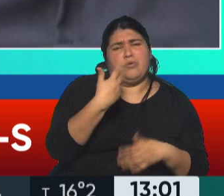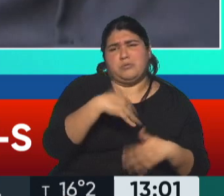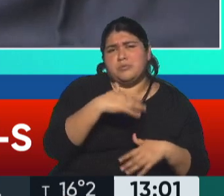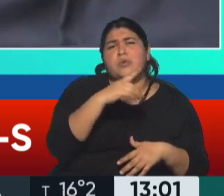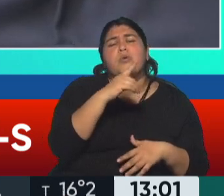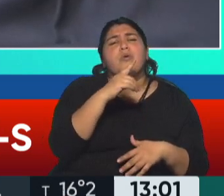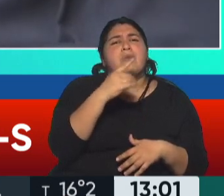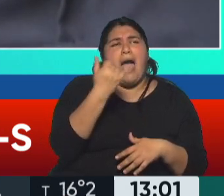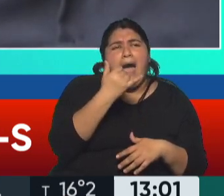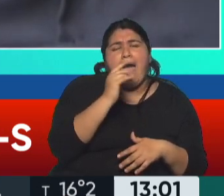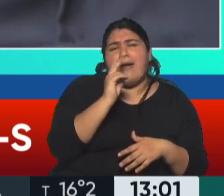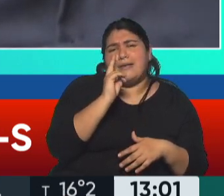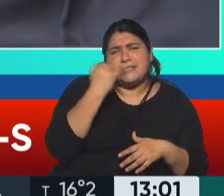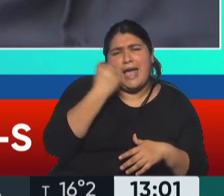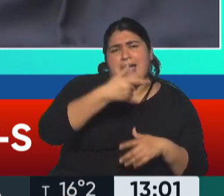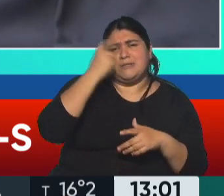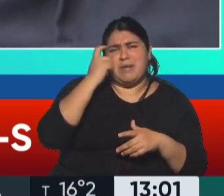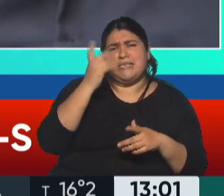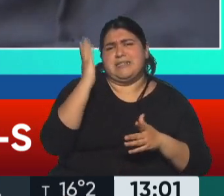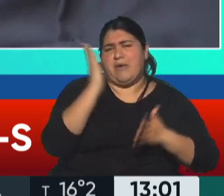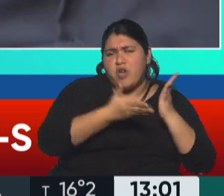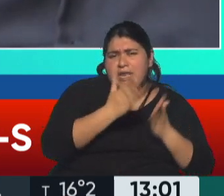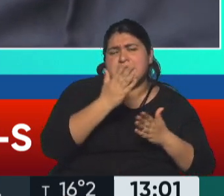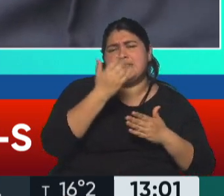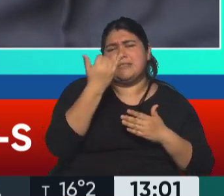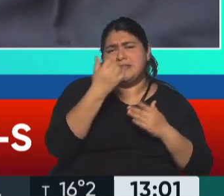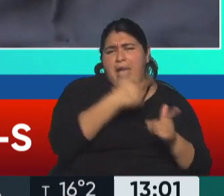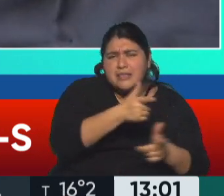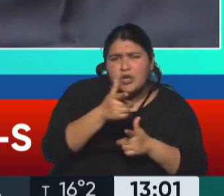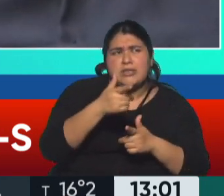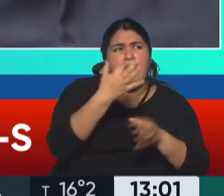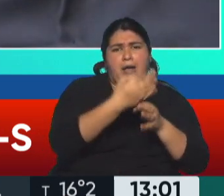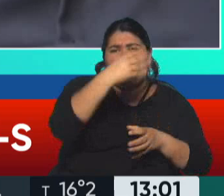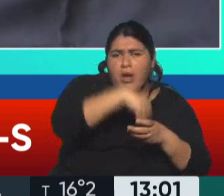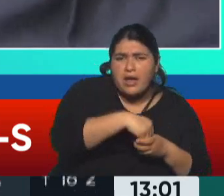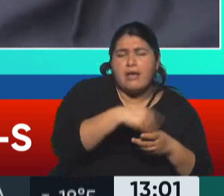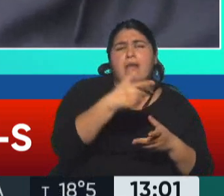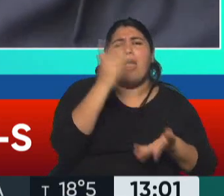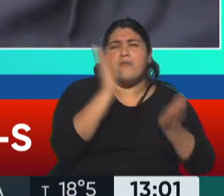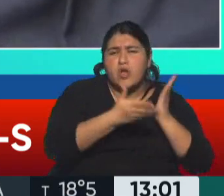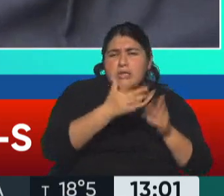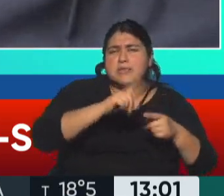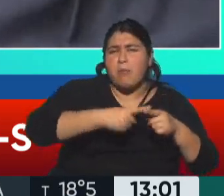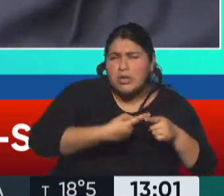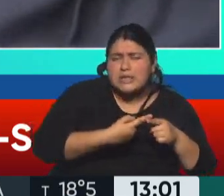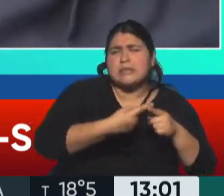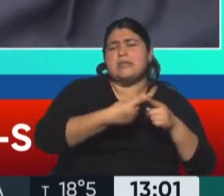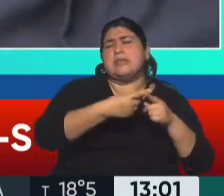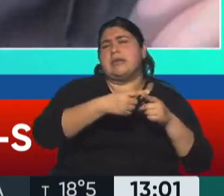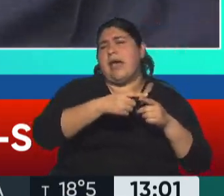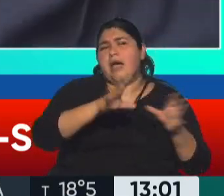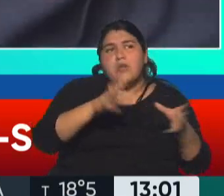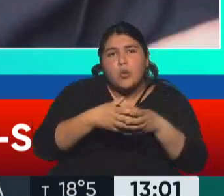de ejemplos de violencia, tiroteos en las escuelas, violencia política incluso de grupos